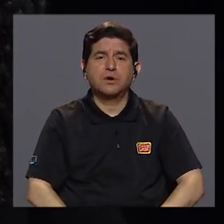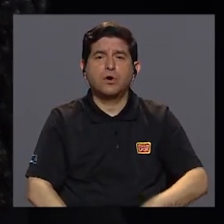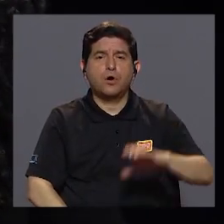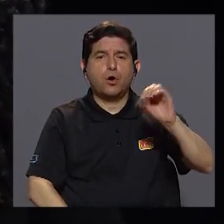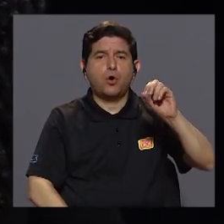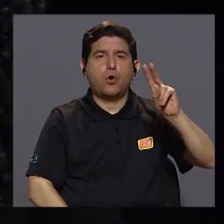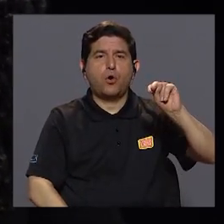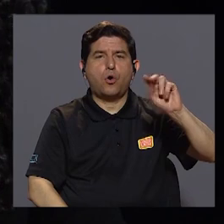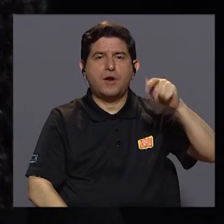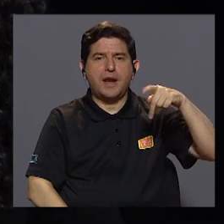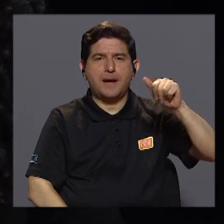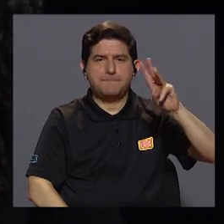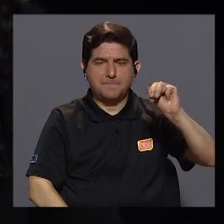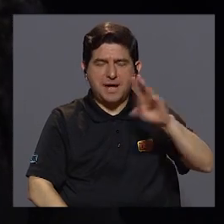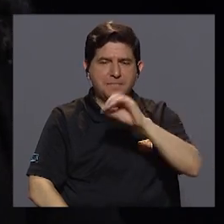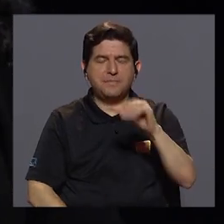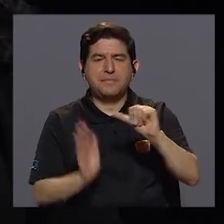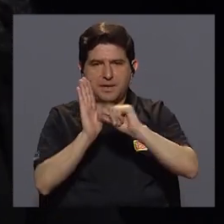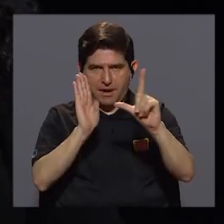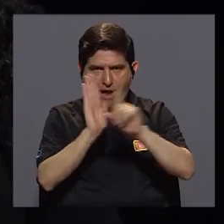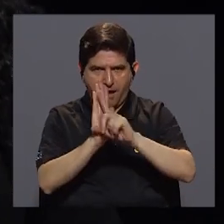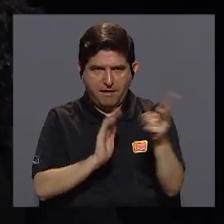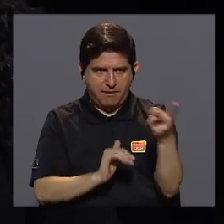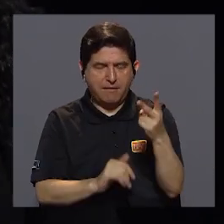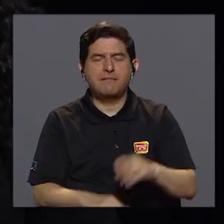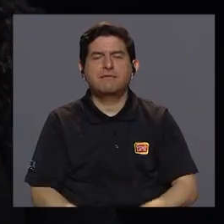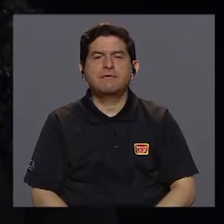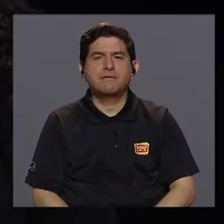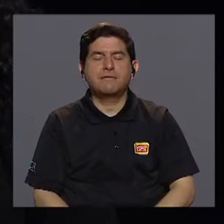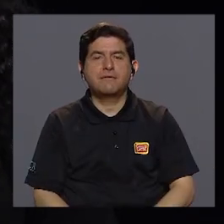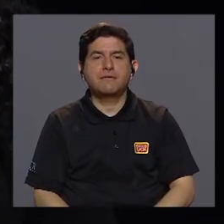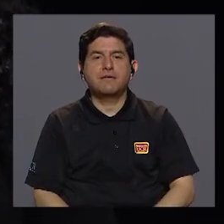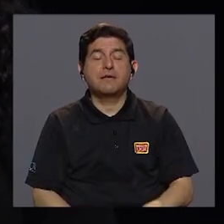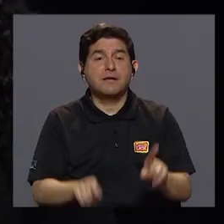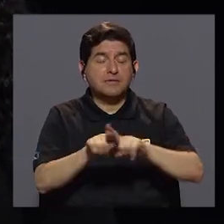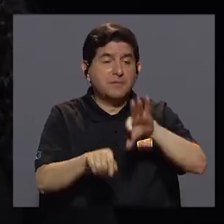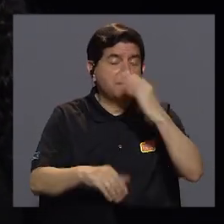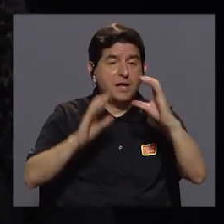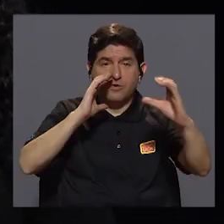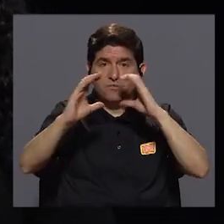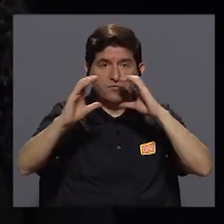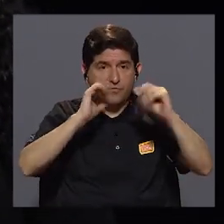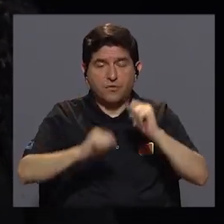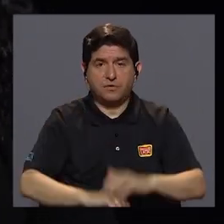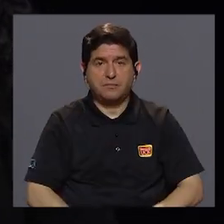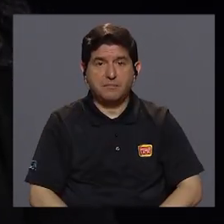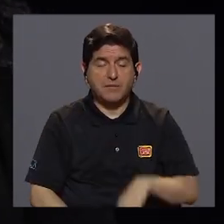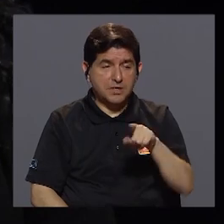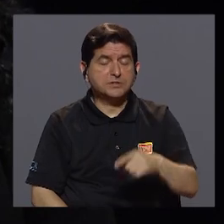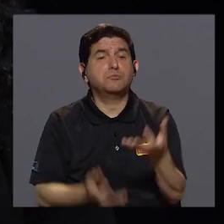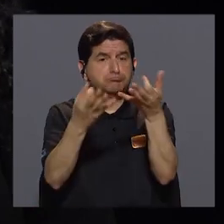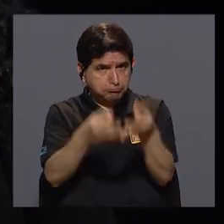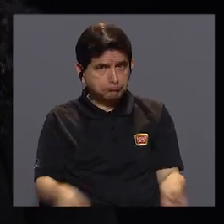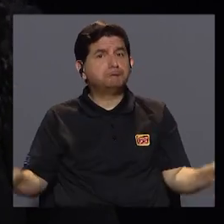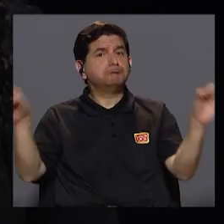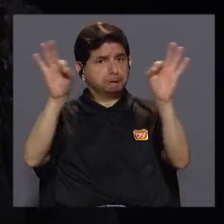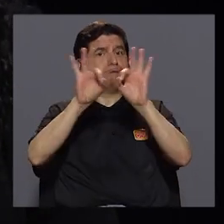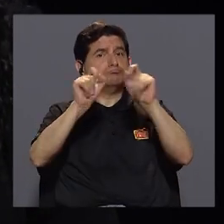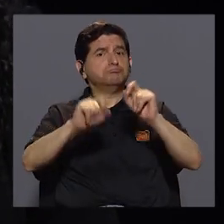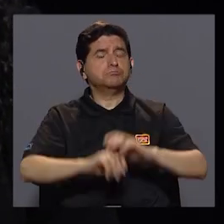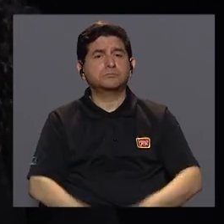CONAPAM, la propia Asamblea Legislativa, como usted bien menciona, el posicionamiento en medios ha sido muy destacable.